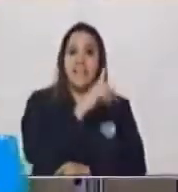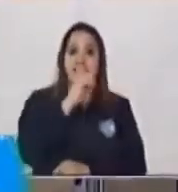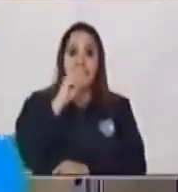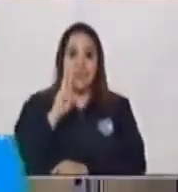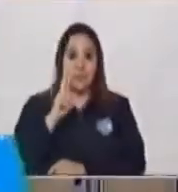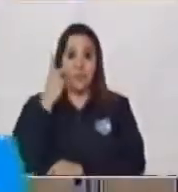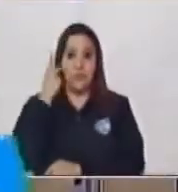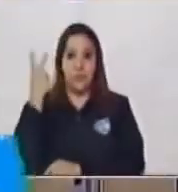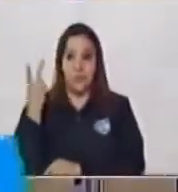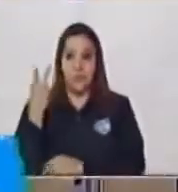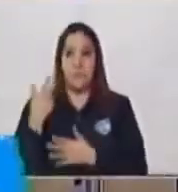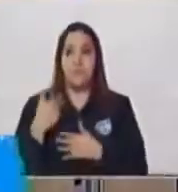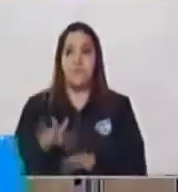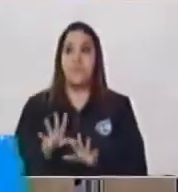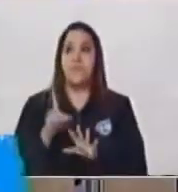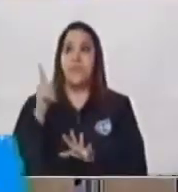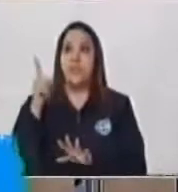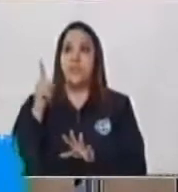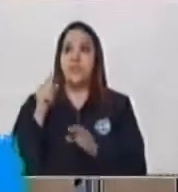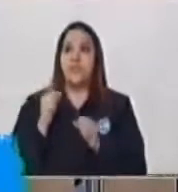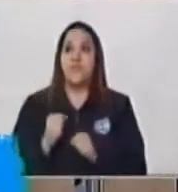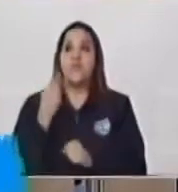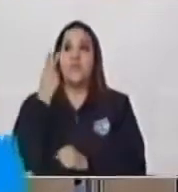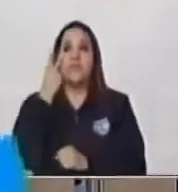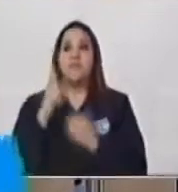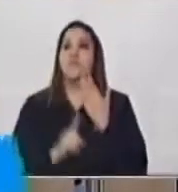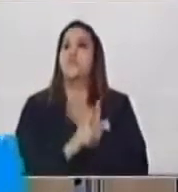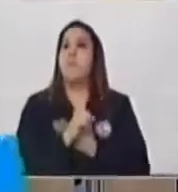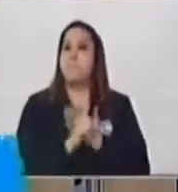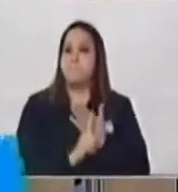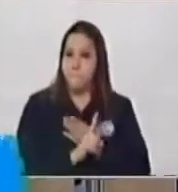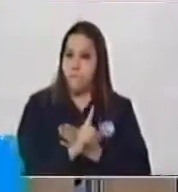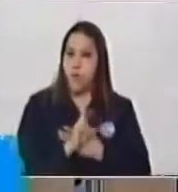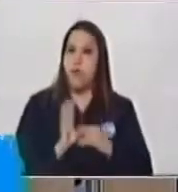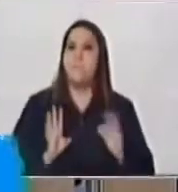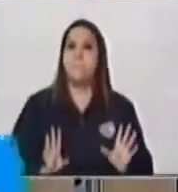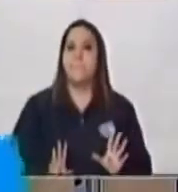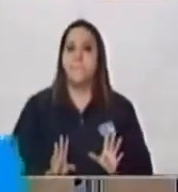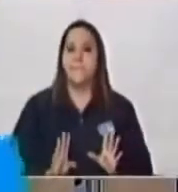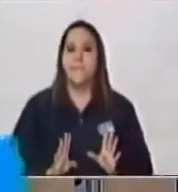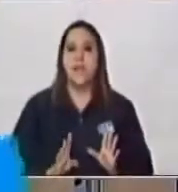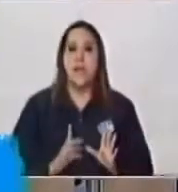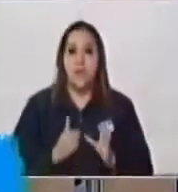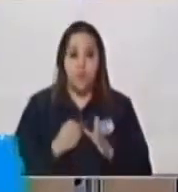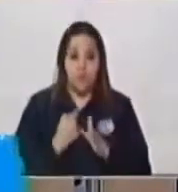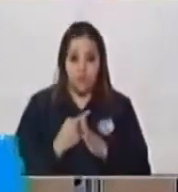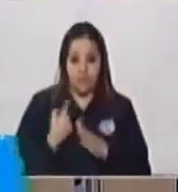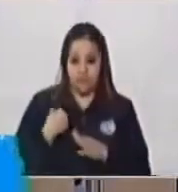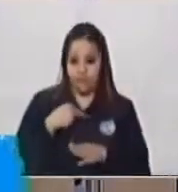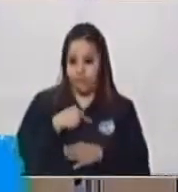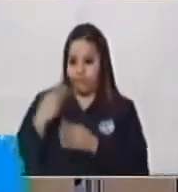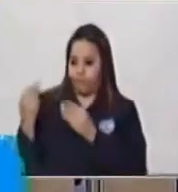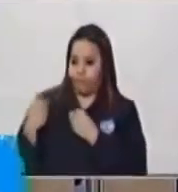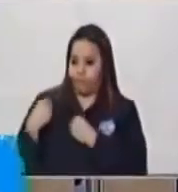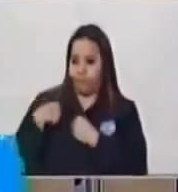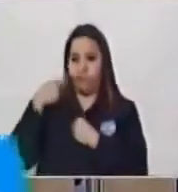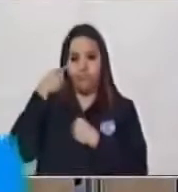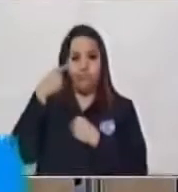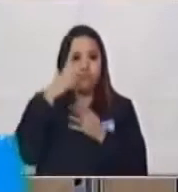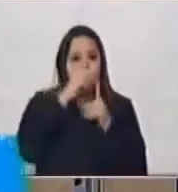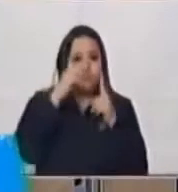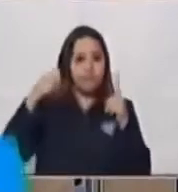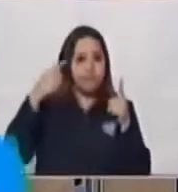bien Ahora vamos a ver unos problemas Cuando a nosotros nos dan problemas Los tenemos que